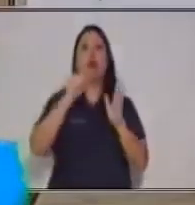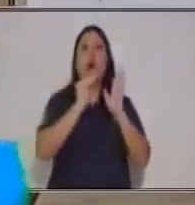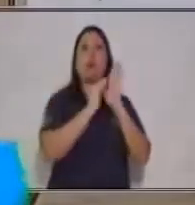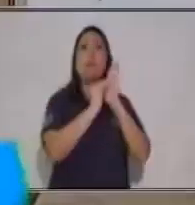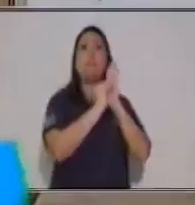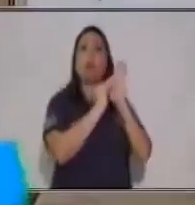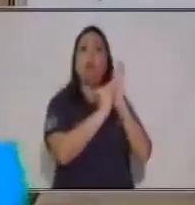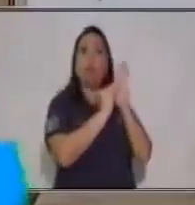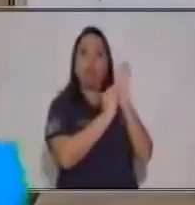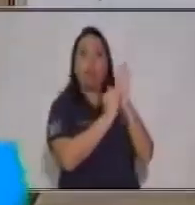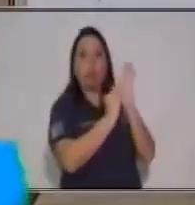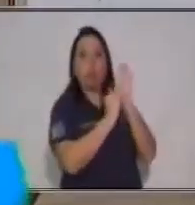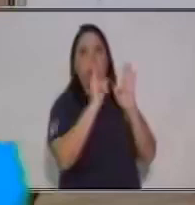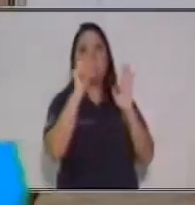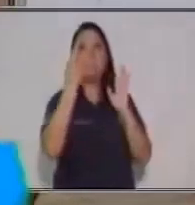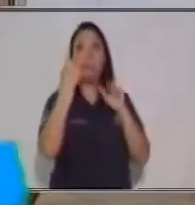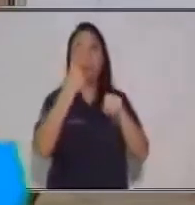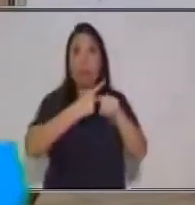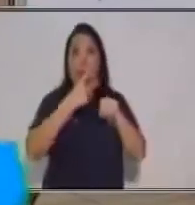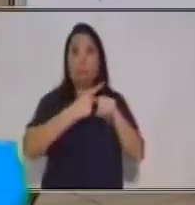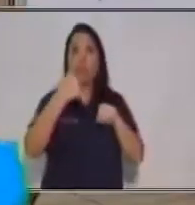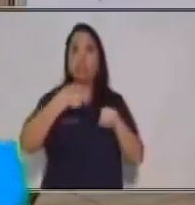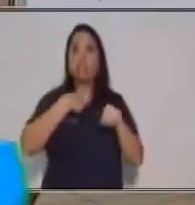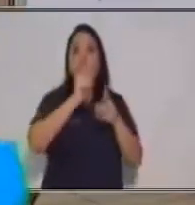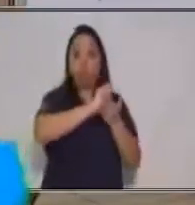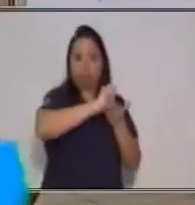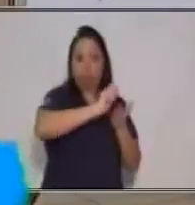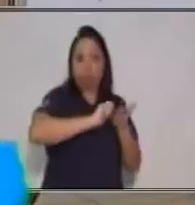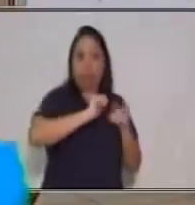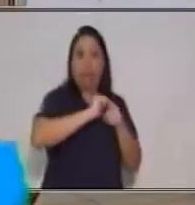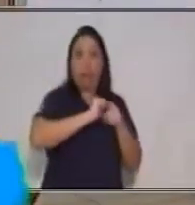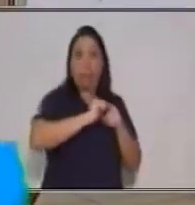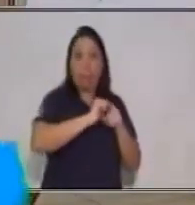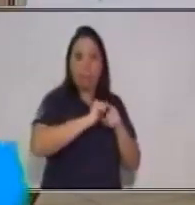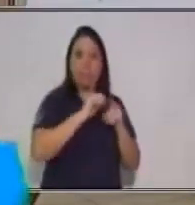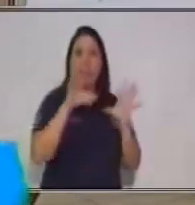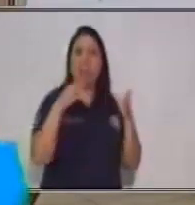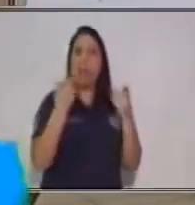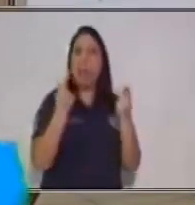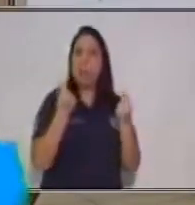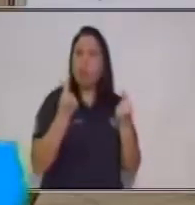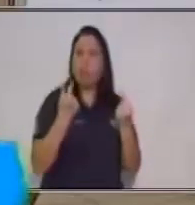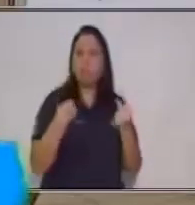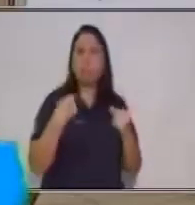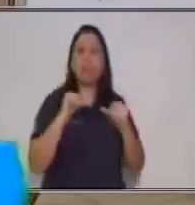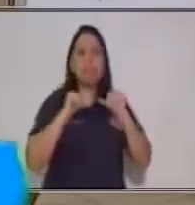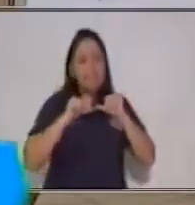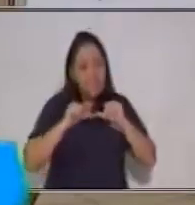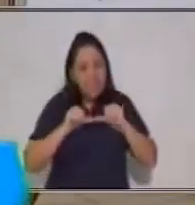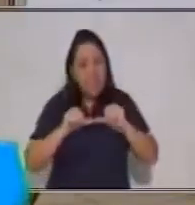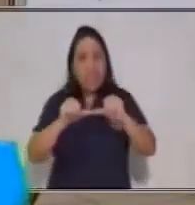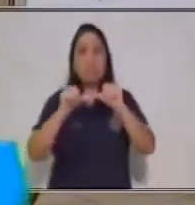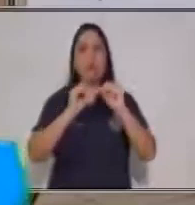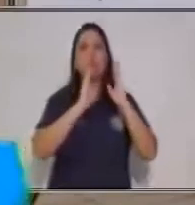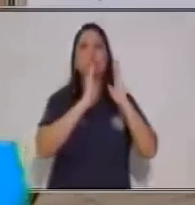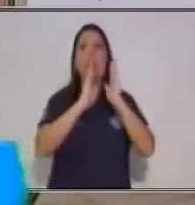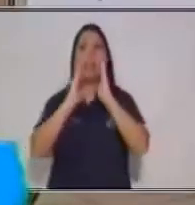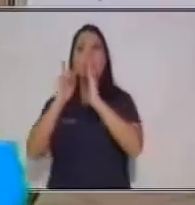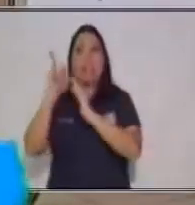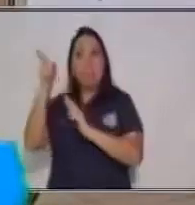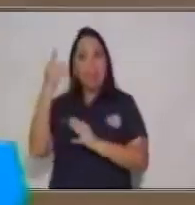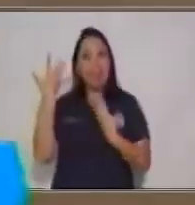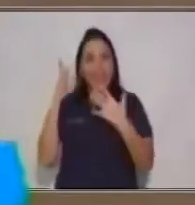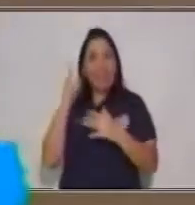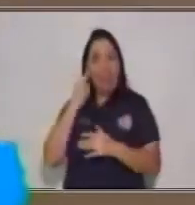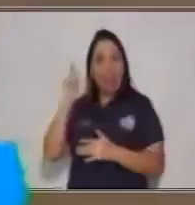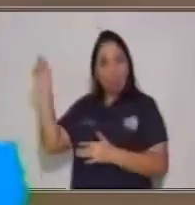Es decir, la primera vez que lo vamos a redactar. ¿Y qué tenemos que hacer con este borrador? Seguimos el esquema. Este esquema que